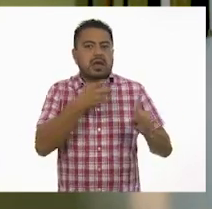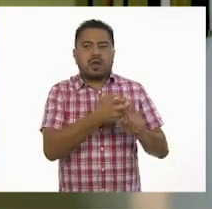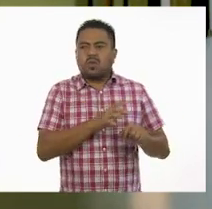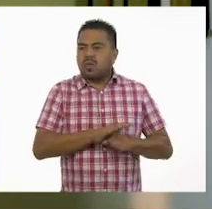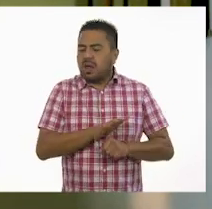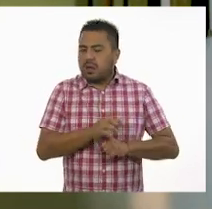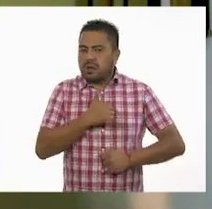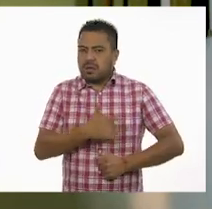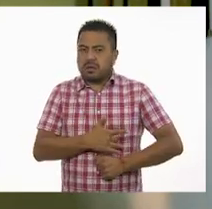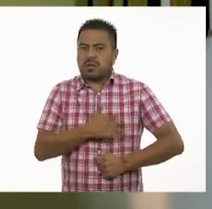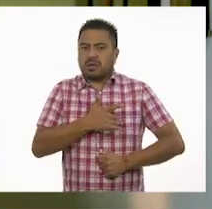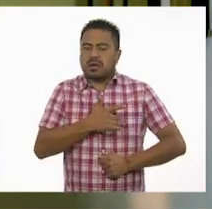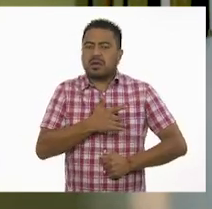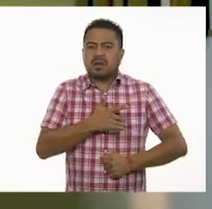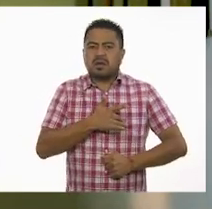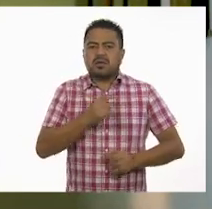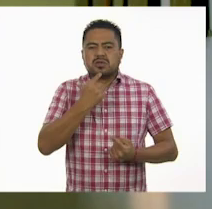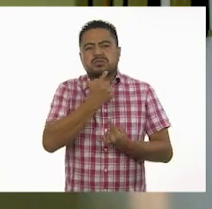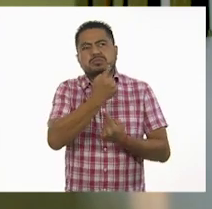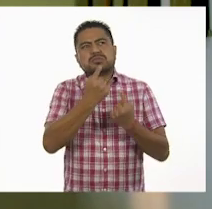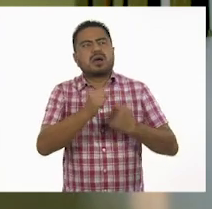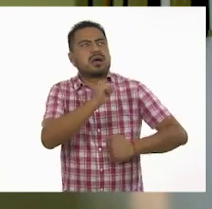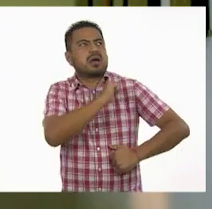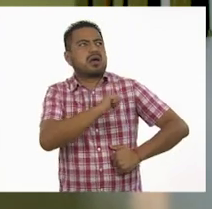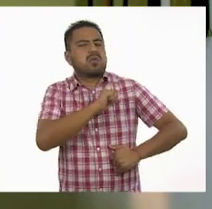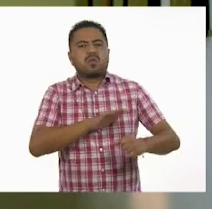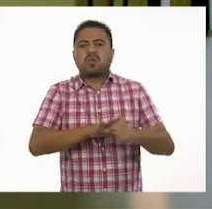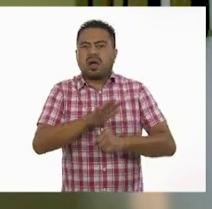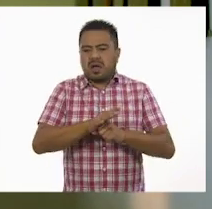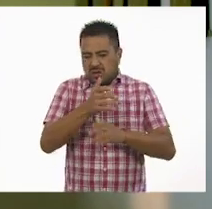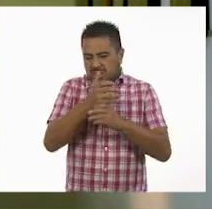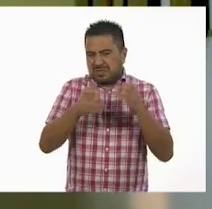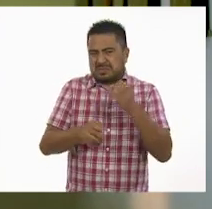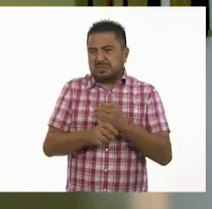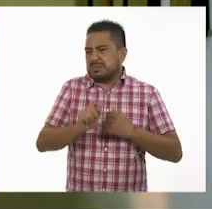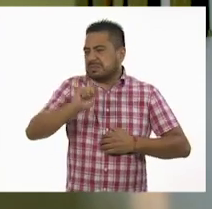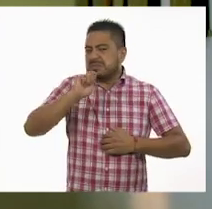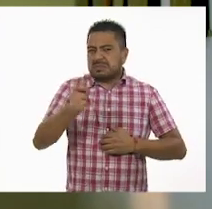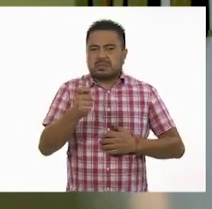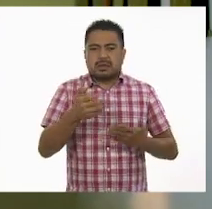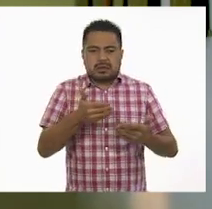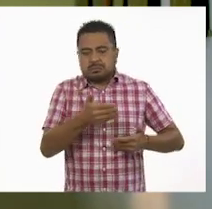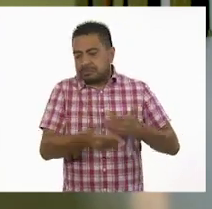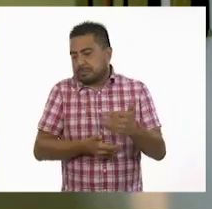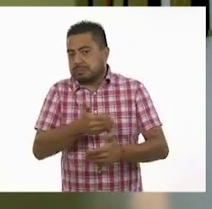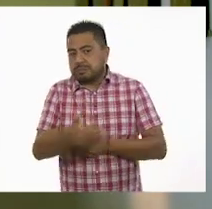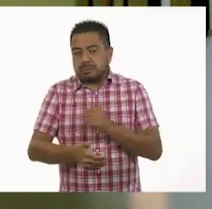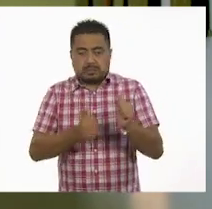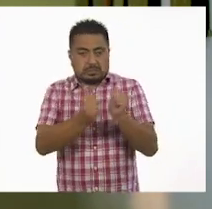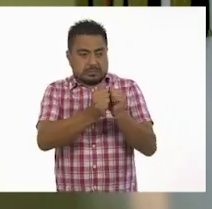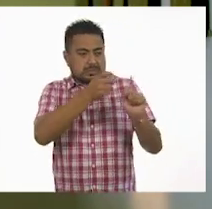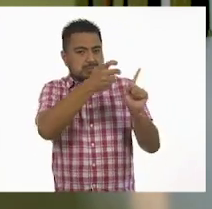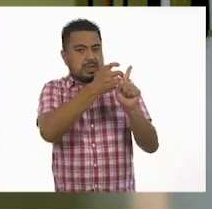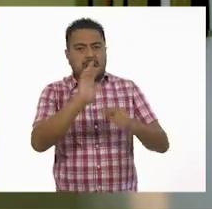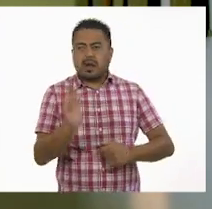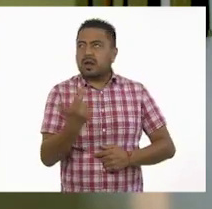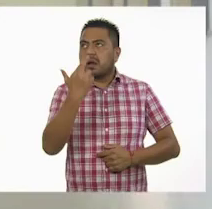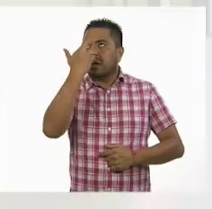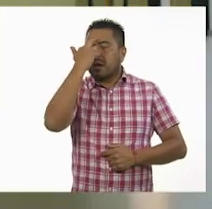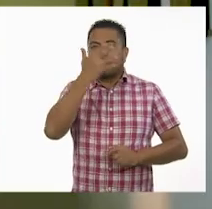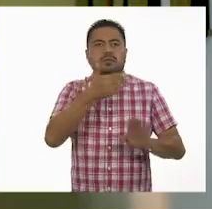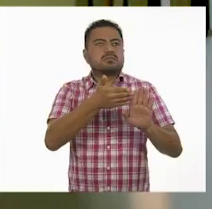que me inspiraba en la infancia y cuáles fueron los instrumentos que evocan a este recuerdo.